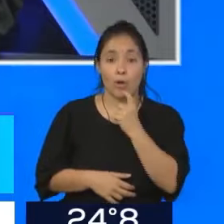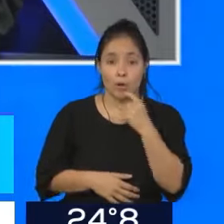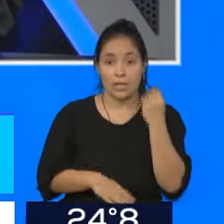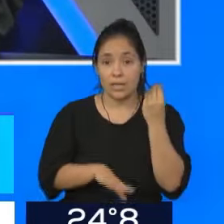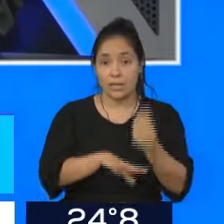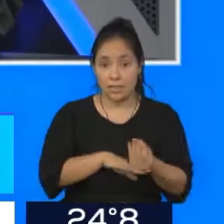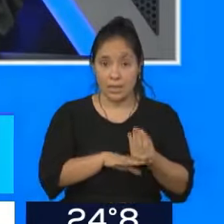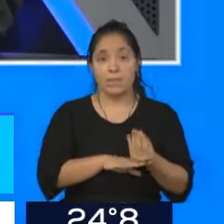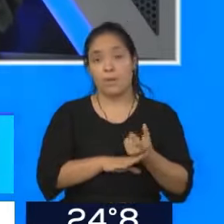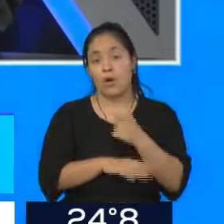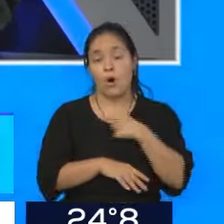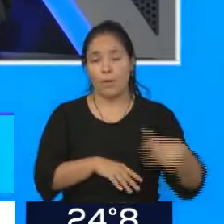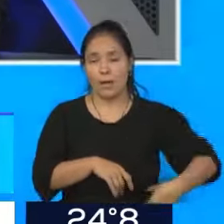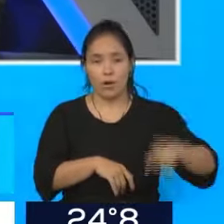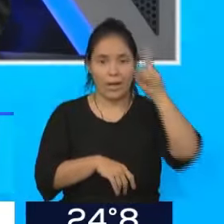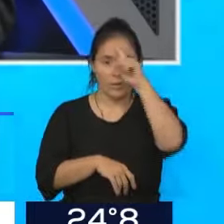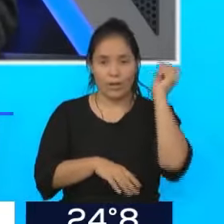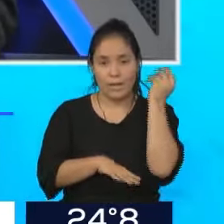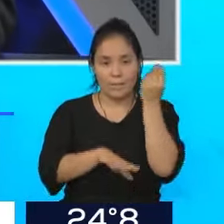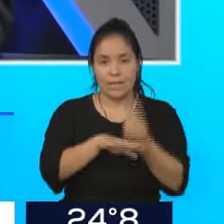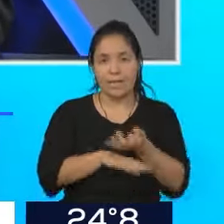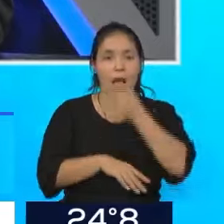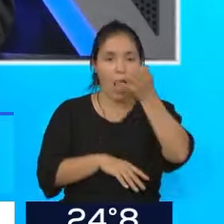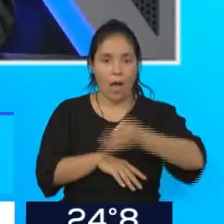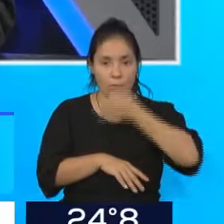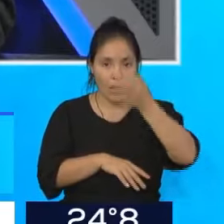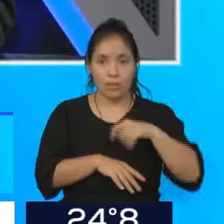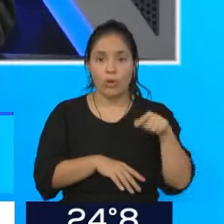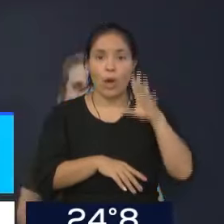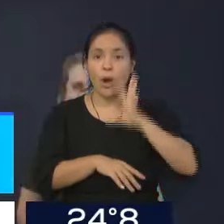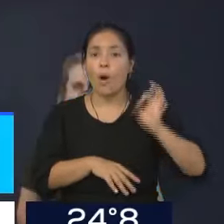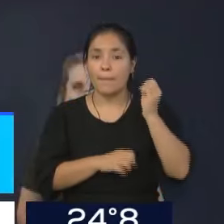gobierno nacional, qué opinaba sobre este tema y esto dijo.